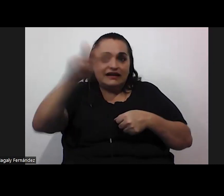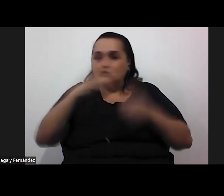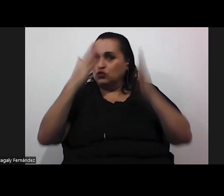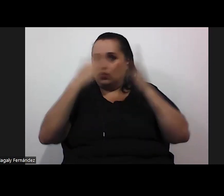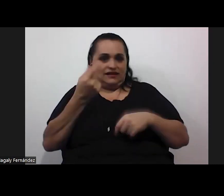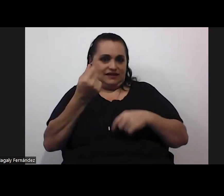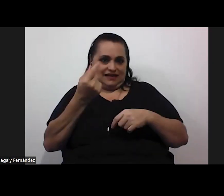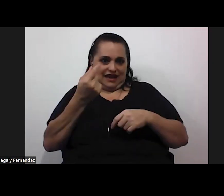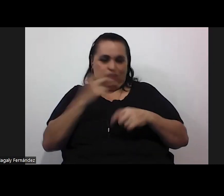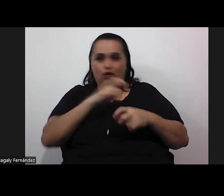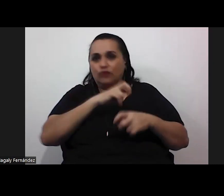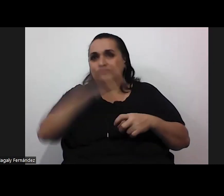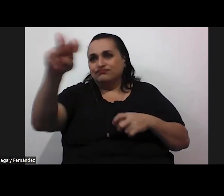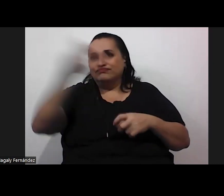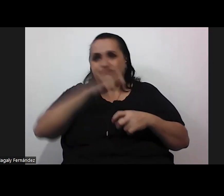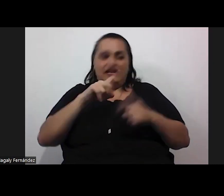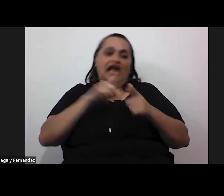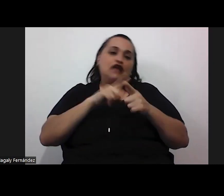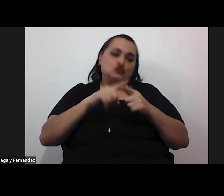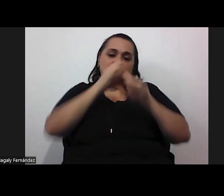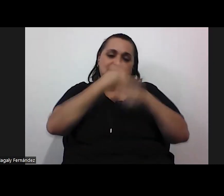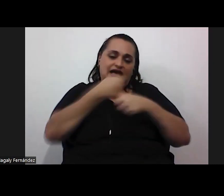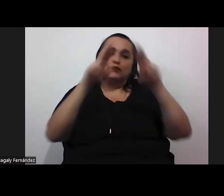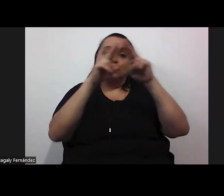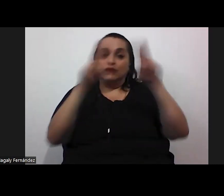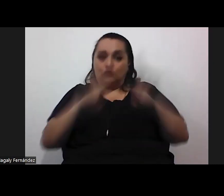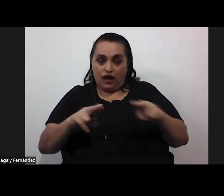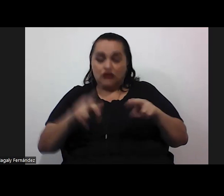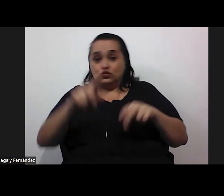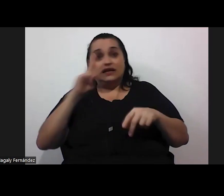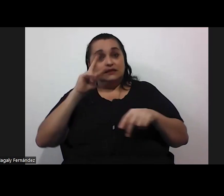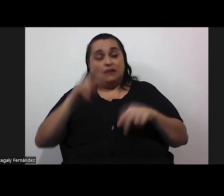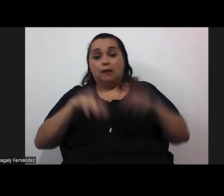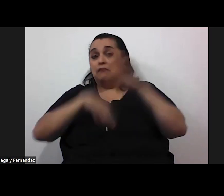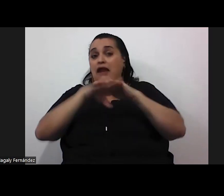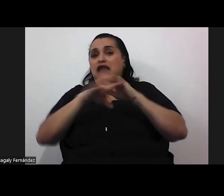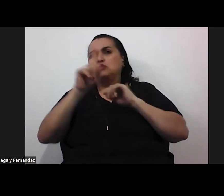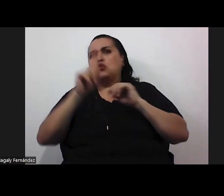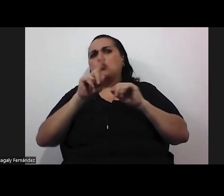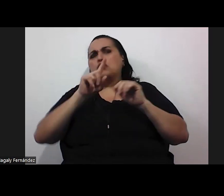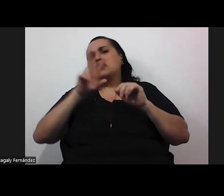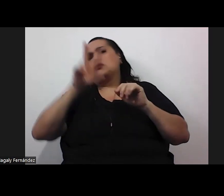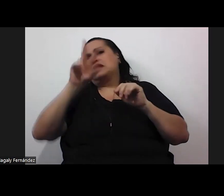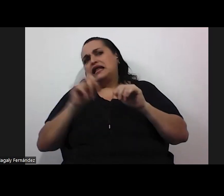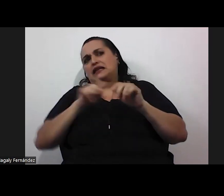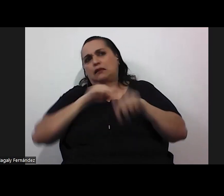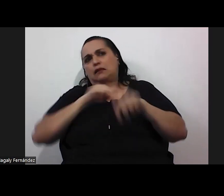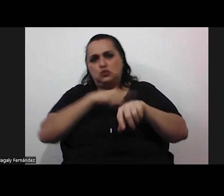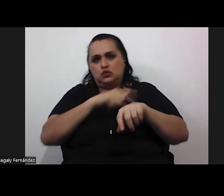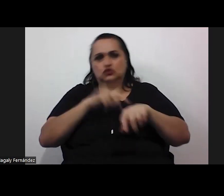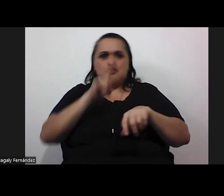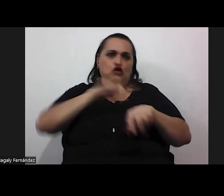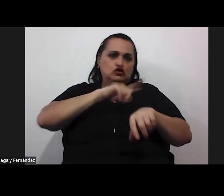trasladarse entonces las hacemos virtuales ustedes ven que máximo dura una hora 30 o dos porque siempre nos gusta poner un video de